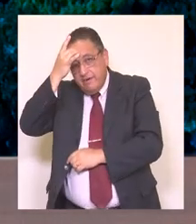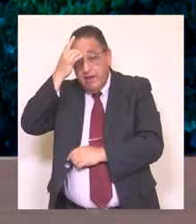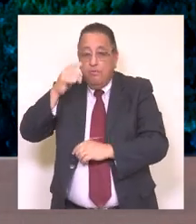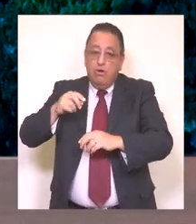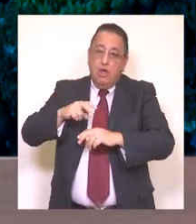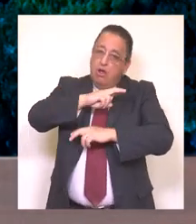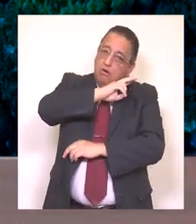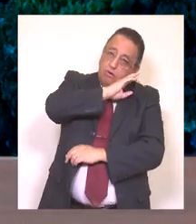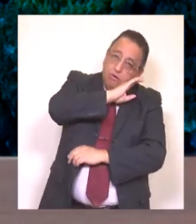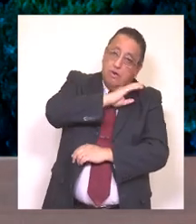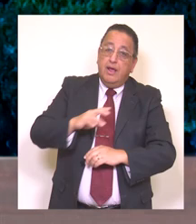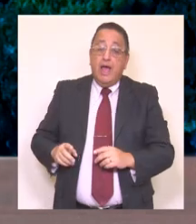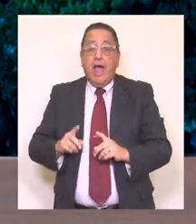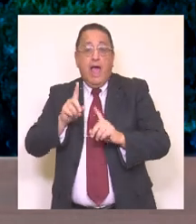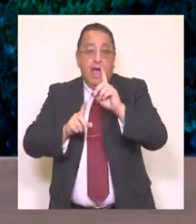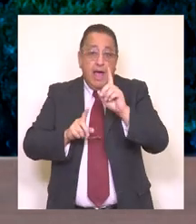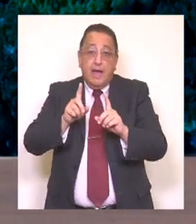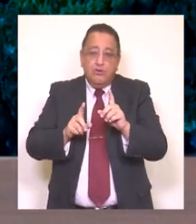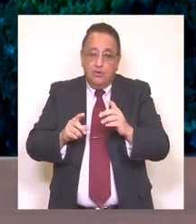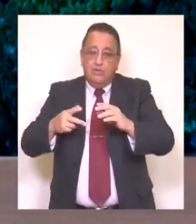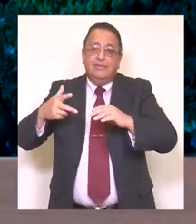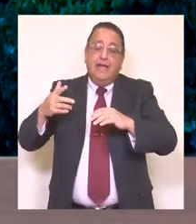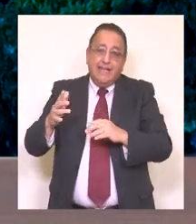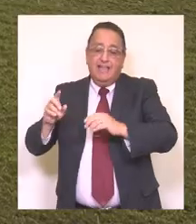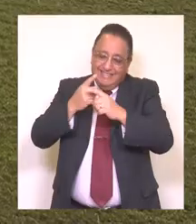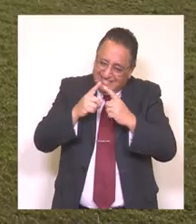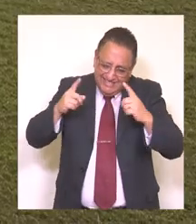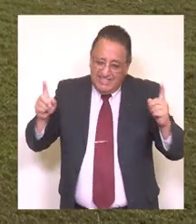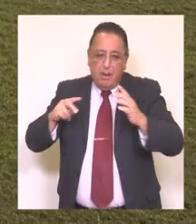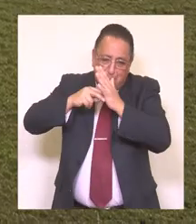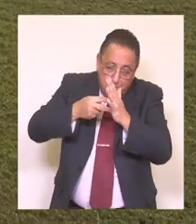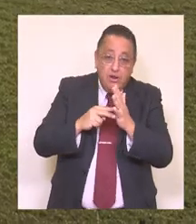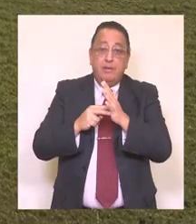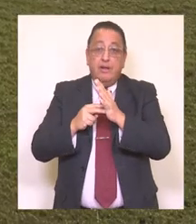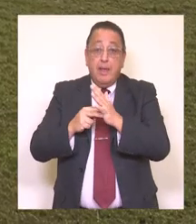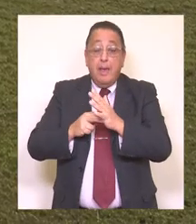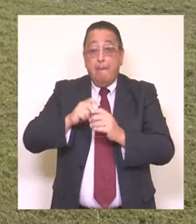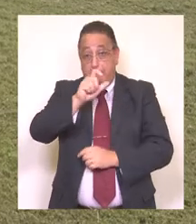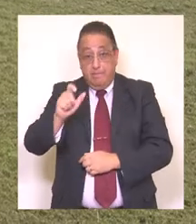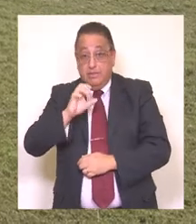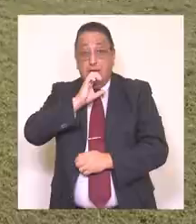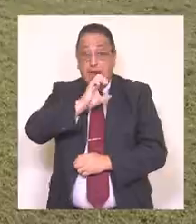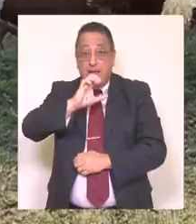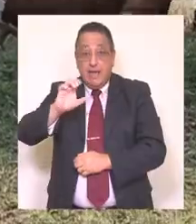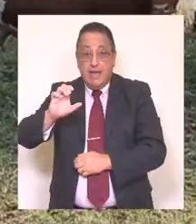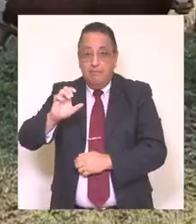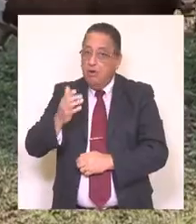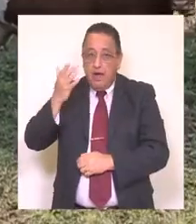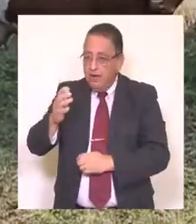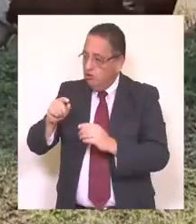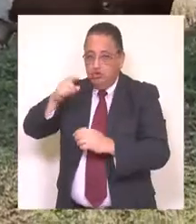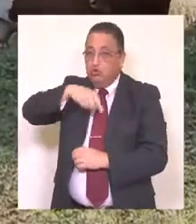personas en situación de discapacidad, etc. La gente del campo es uno de los principales grupos de